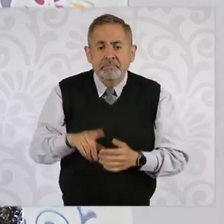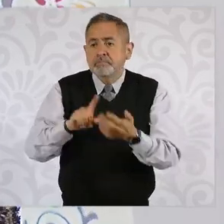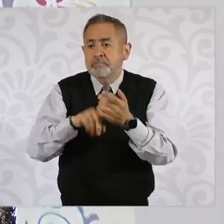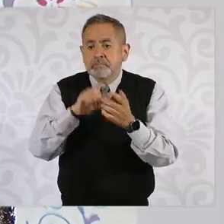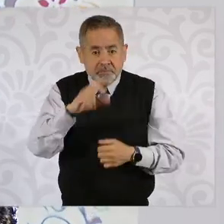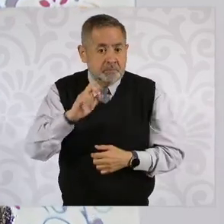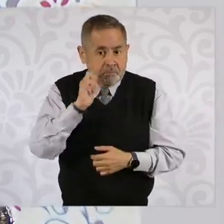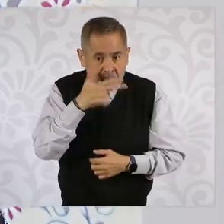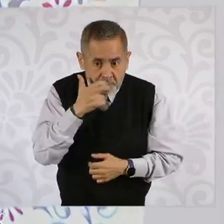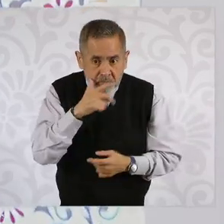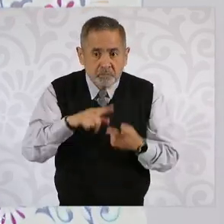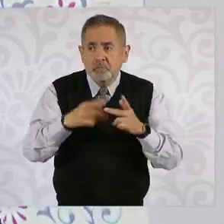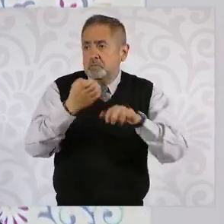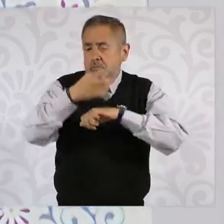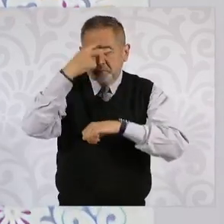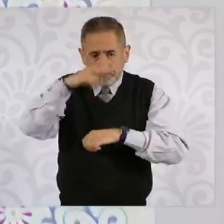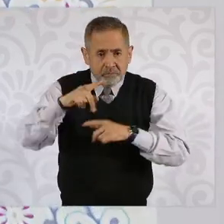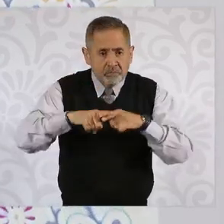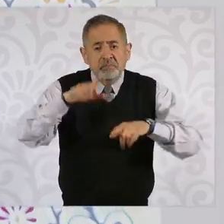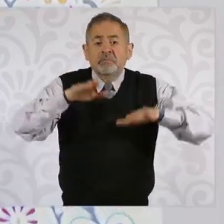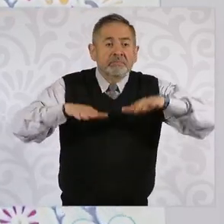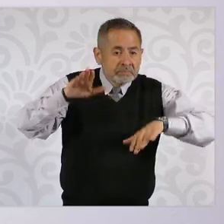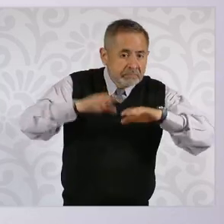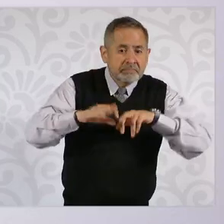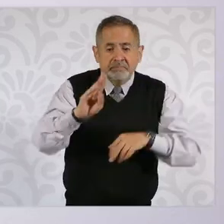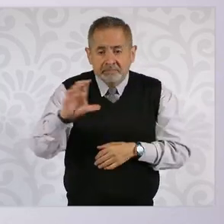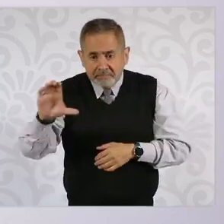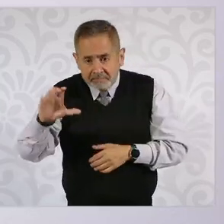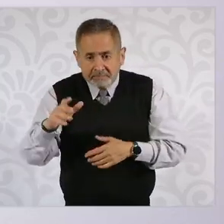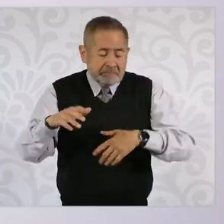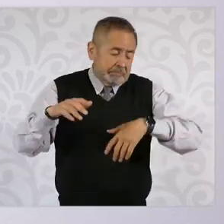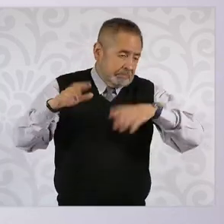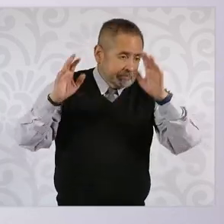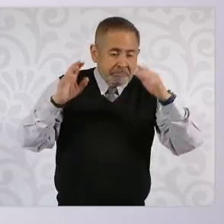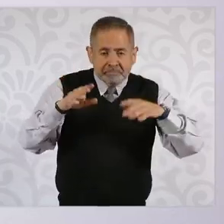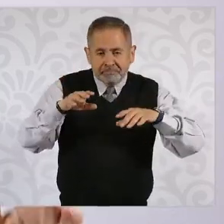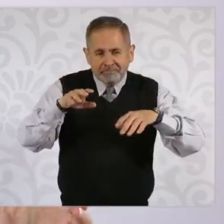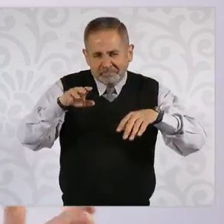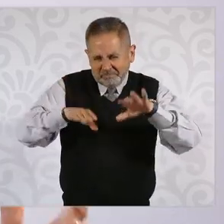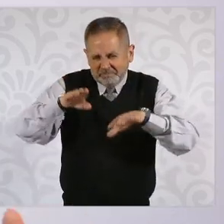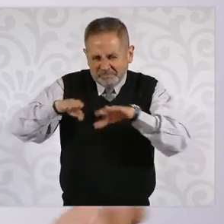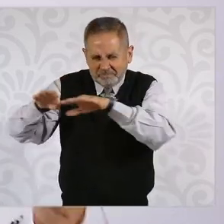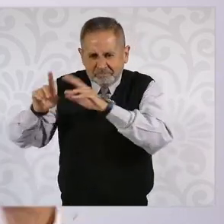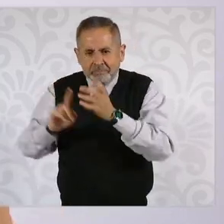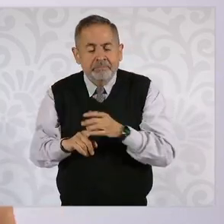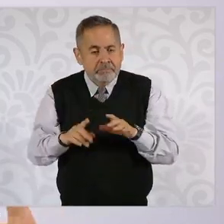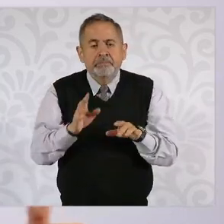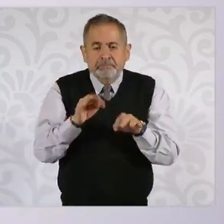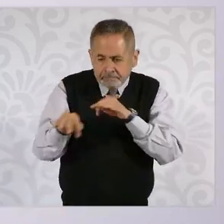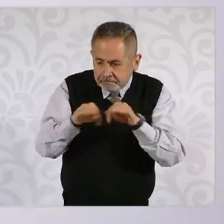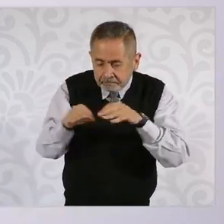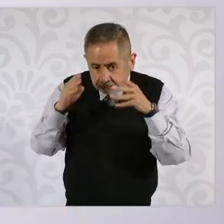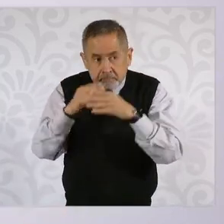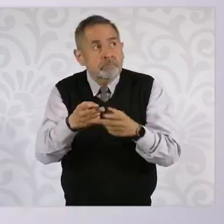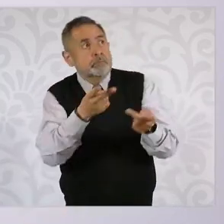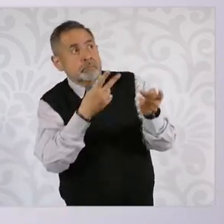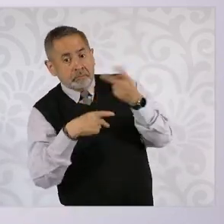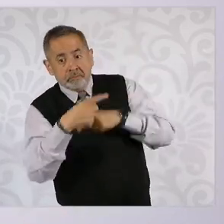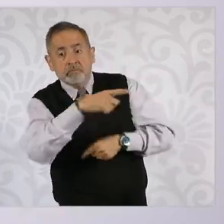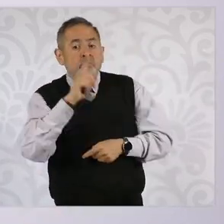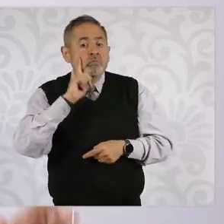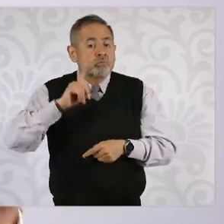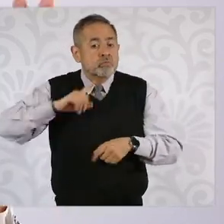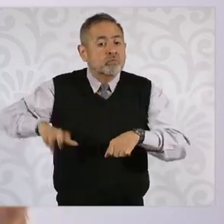Chihuahua, Estado de México, a veces es Baja California. Y estamos trabajando, ya vino la gobernadora de Baja